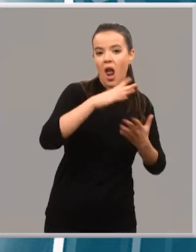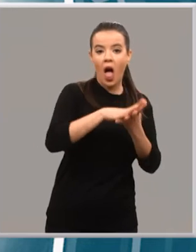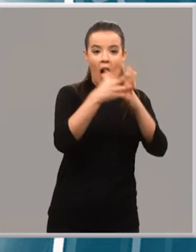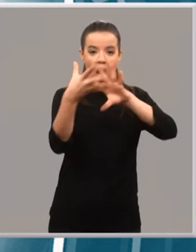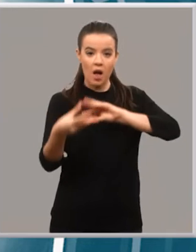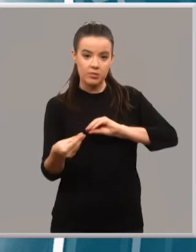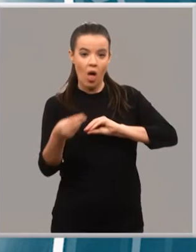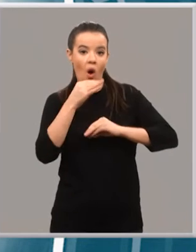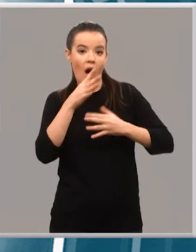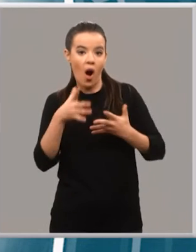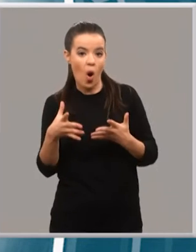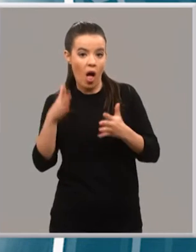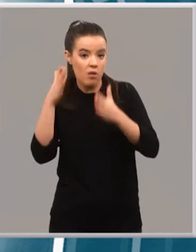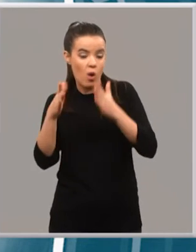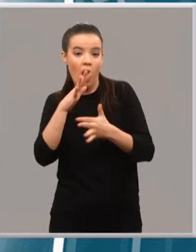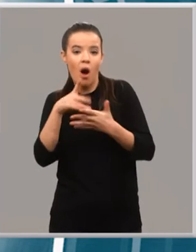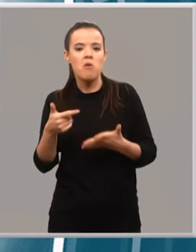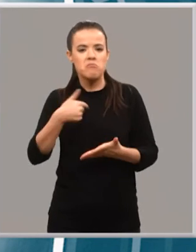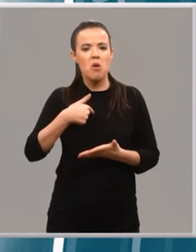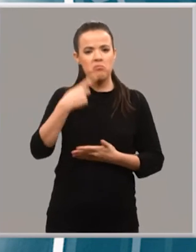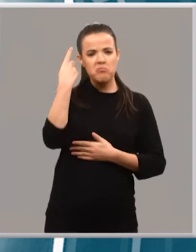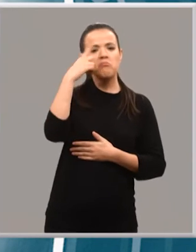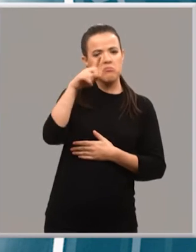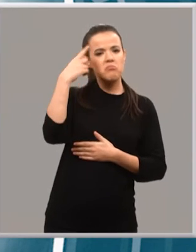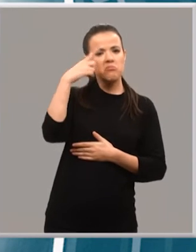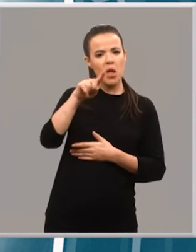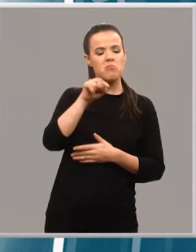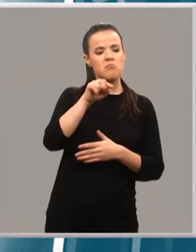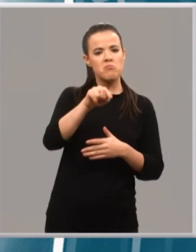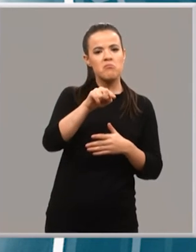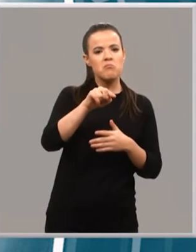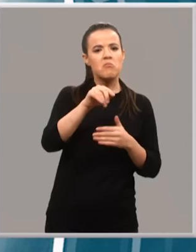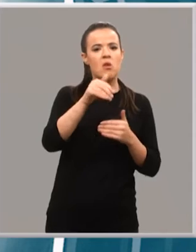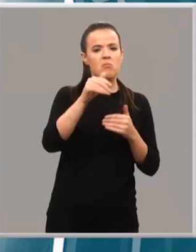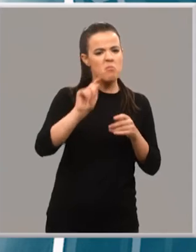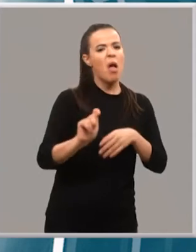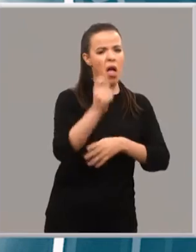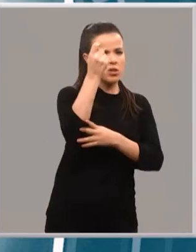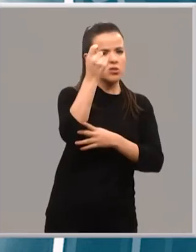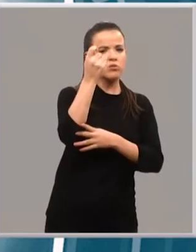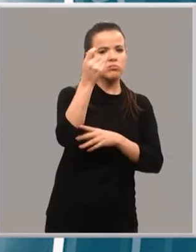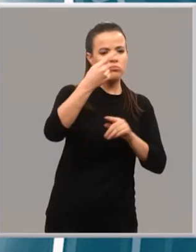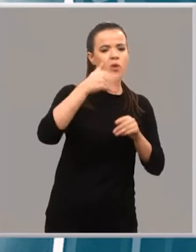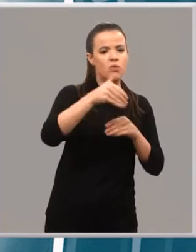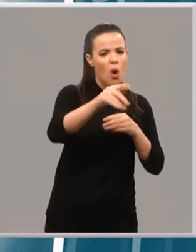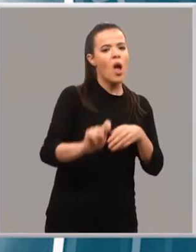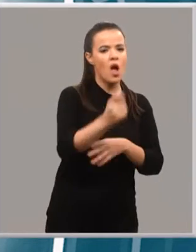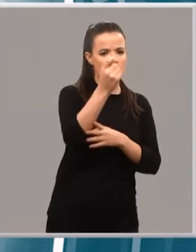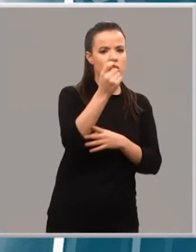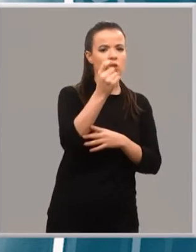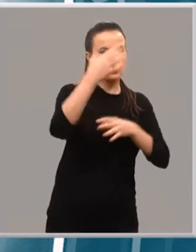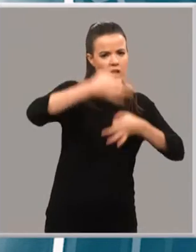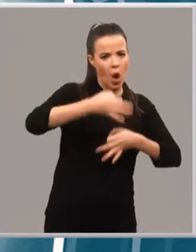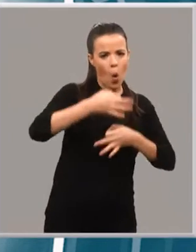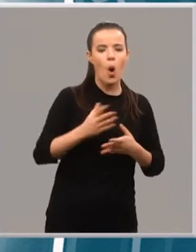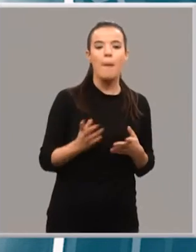tiempos en los cuales que vivimos, yo estoy convencido que va a cosechar los éxitos que todos estamos deseando. Este año el